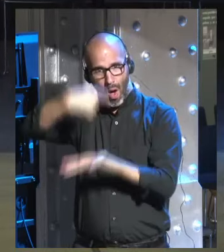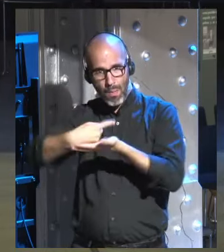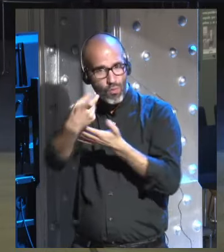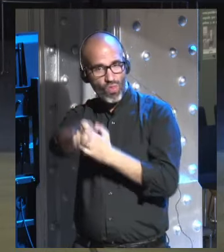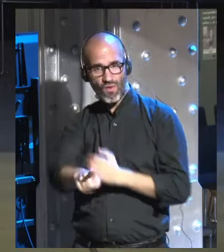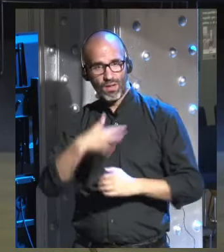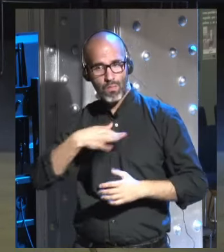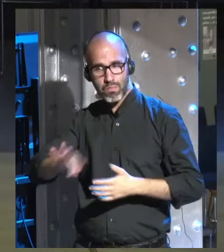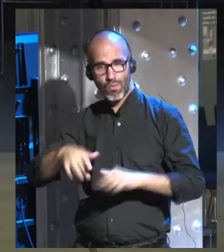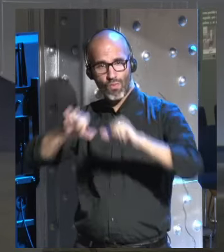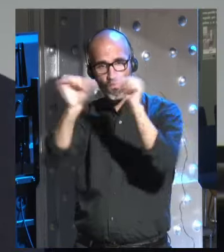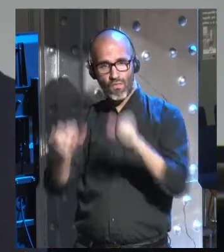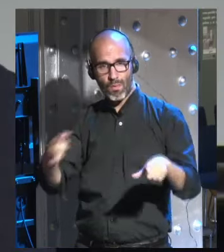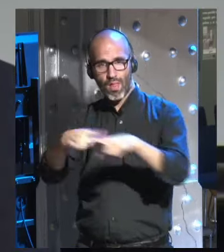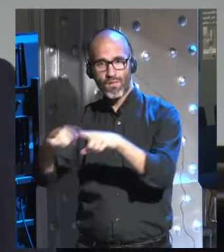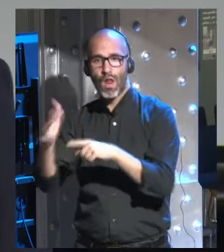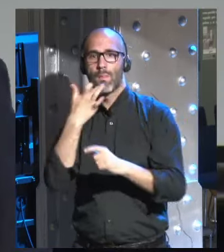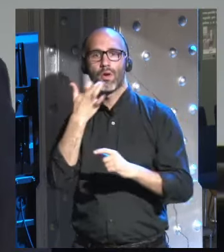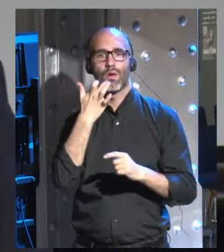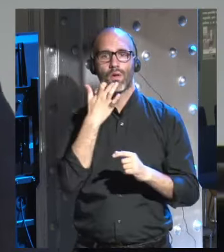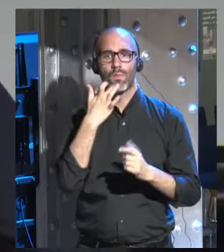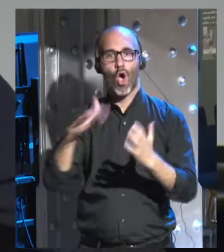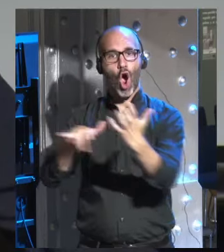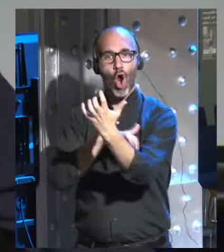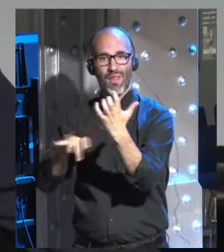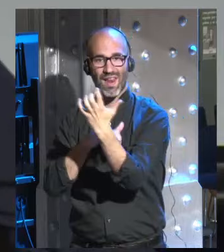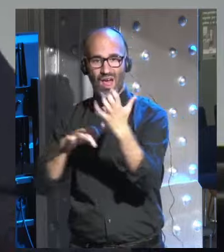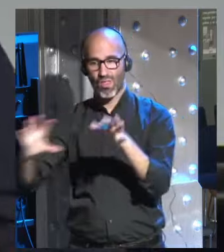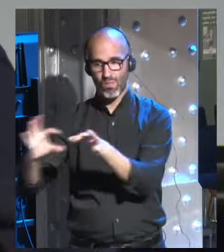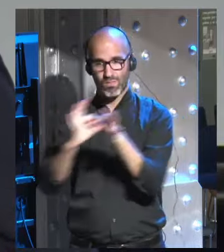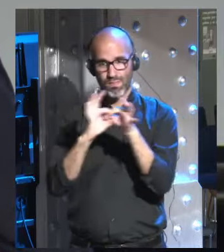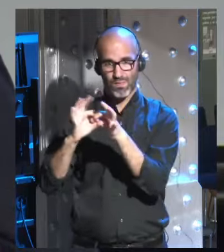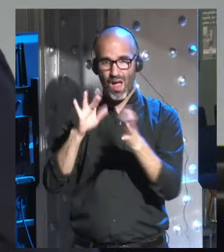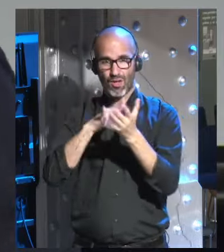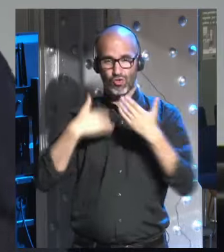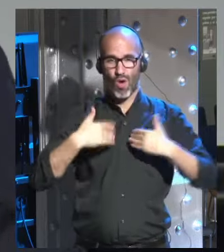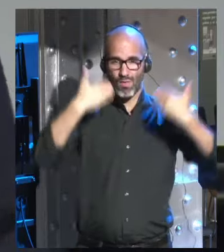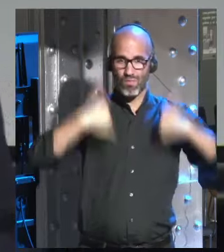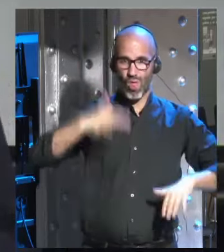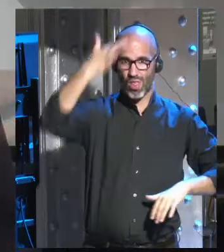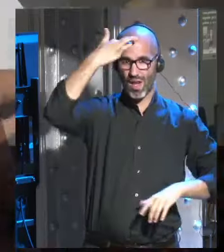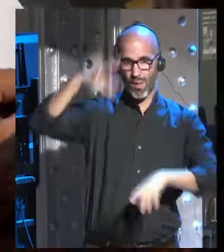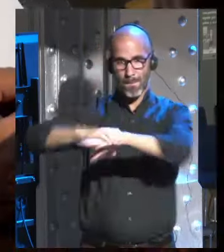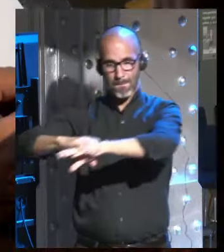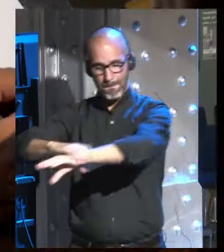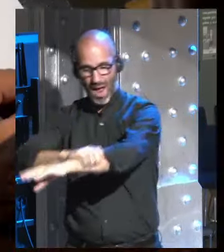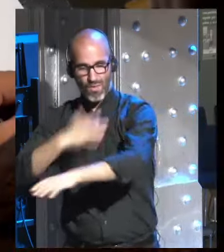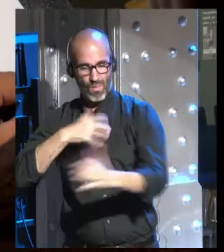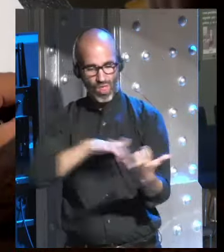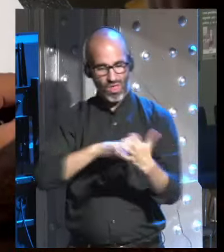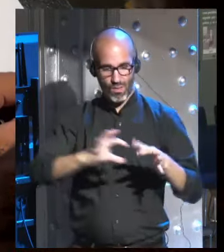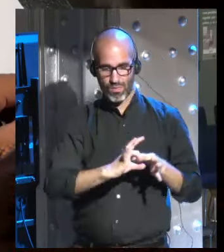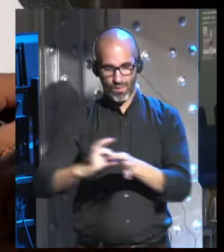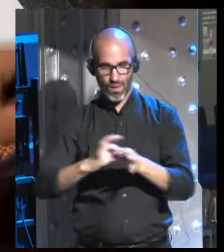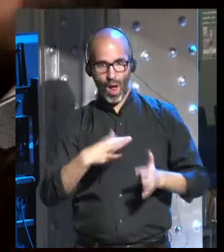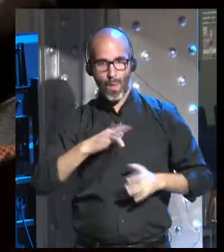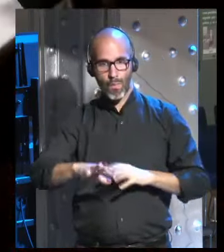manos todo el tiempo el ordenador que intermedia entre el cuerpo entre el cerebro y la mano lo puede hacer a través de